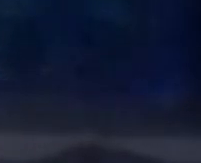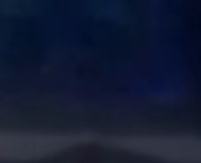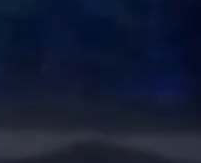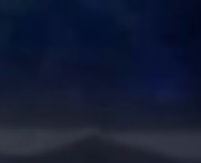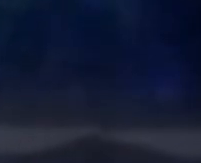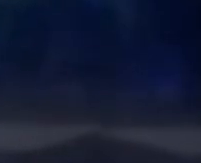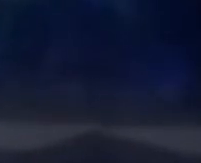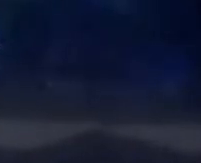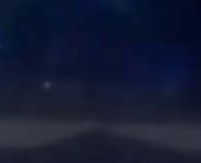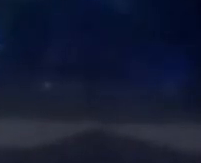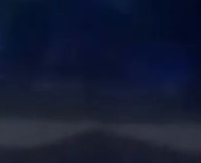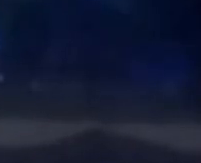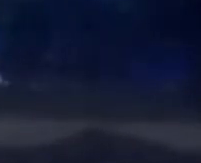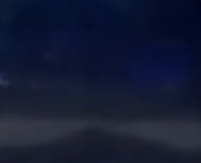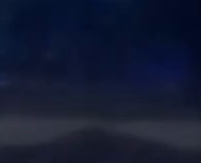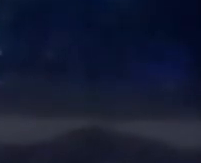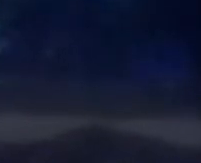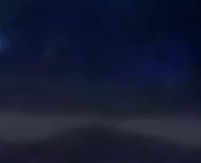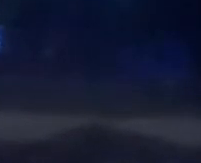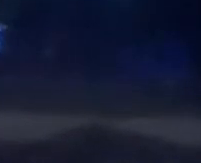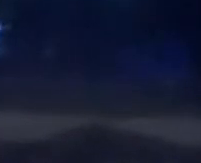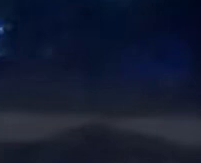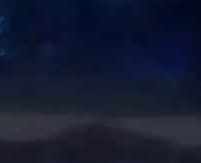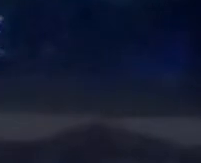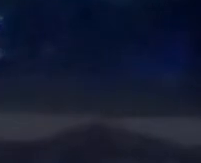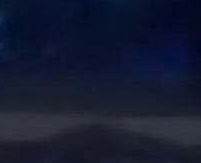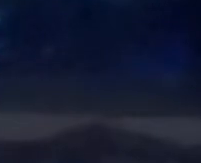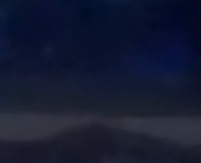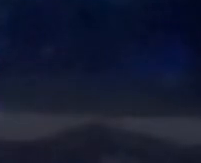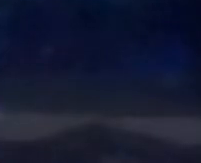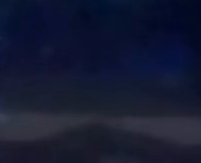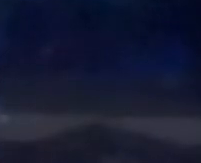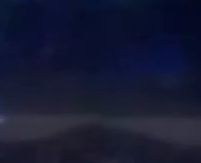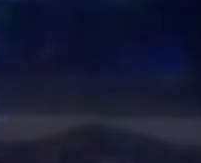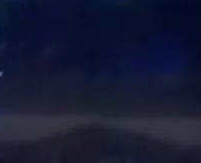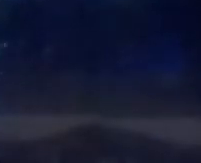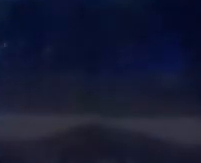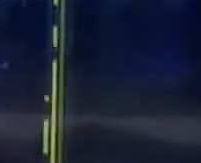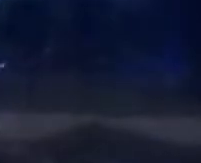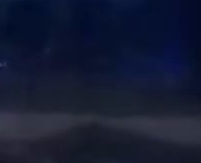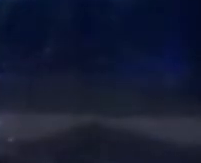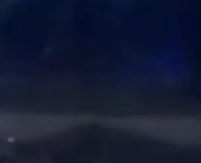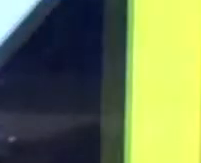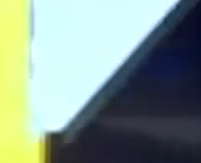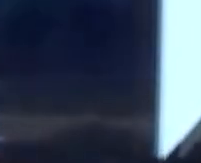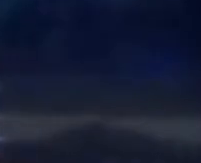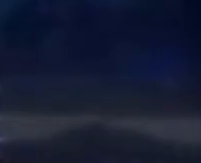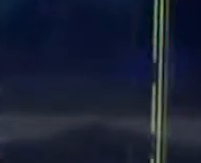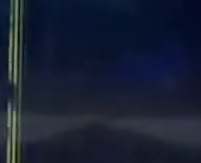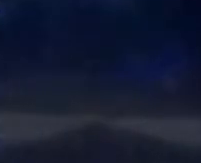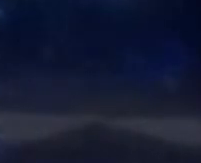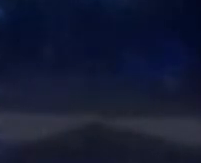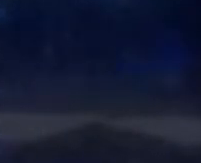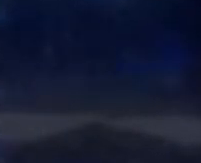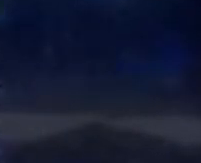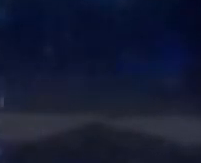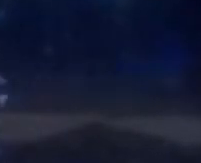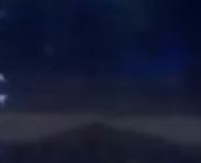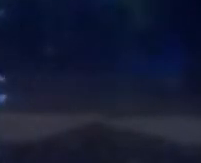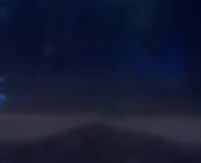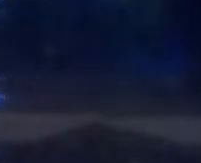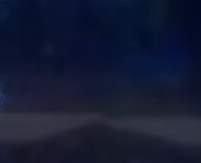propuestas del Bicentenario Segunda Etapa. Yo recuerdo que durante la campaña, señora Seinfeld, en el momento